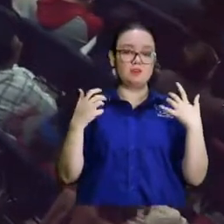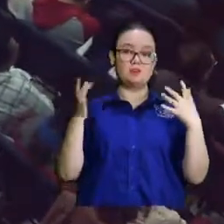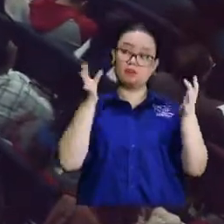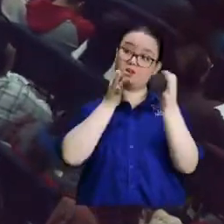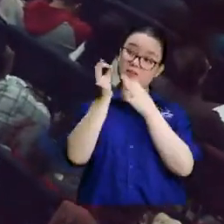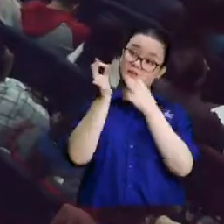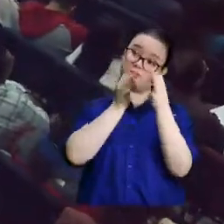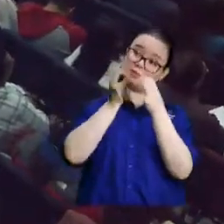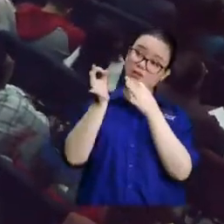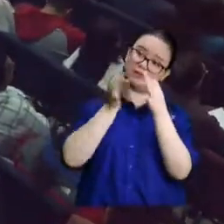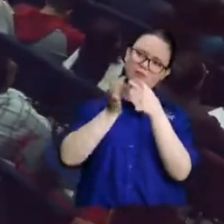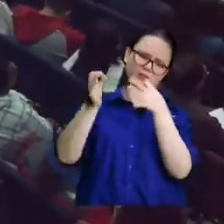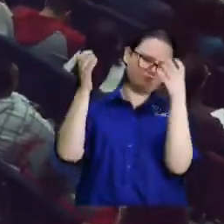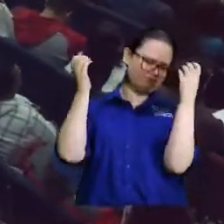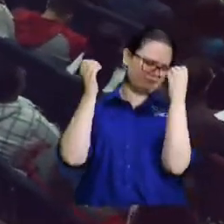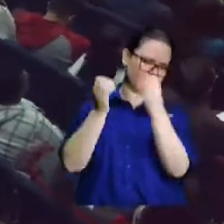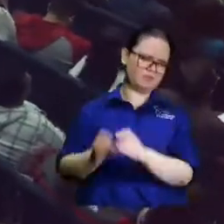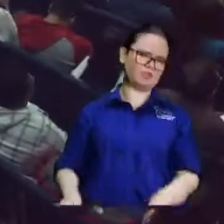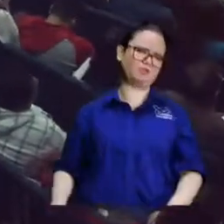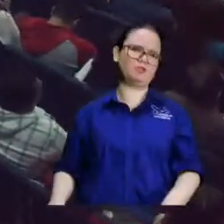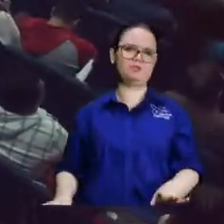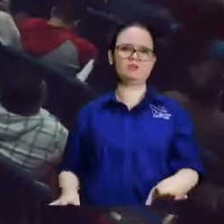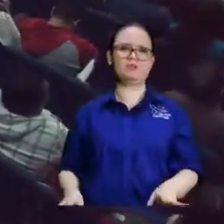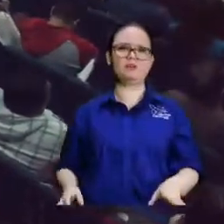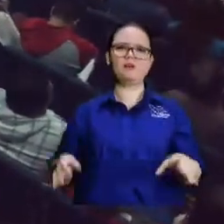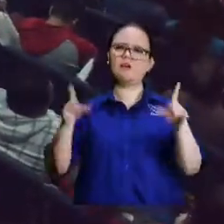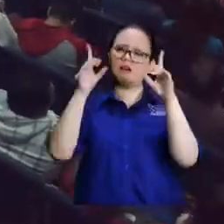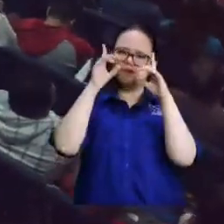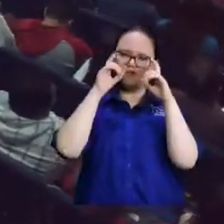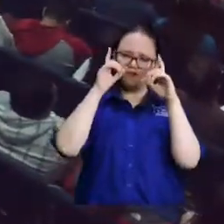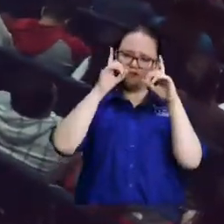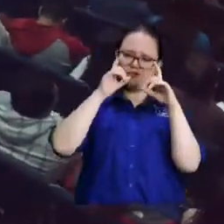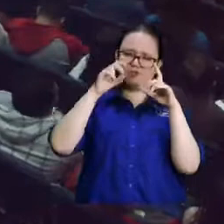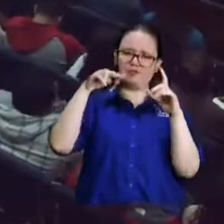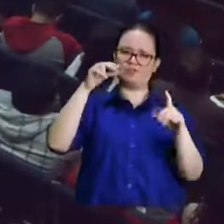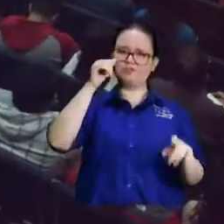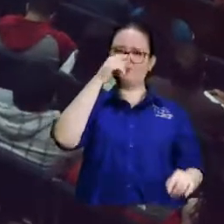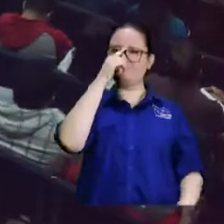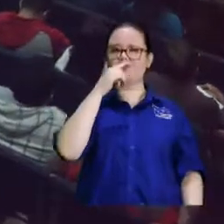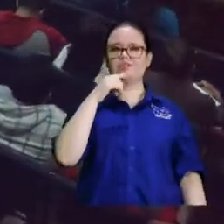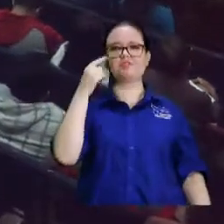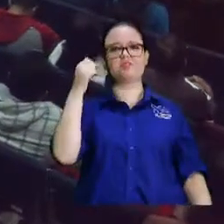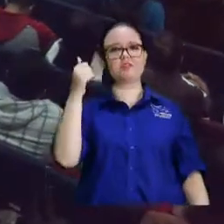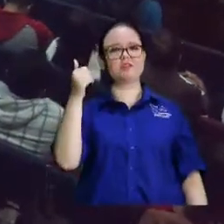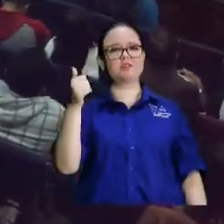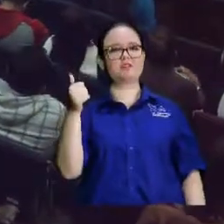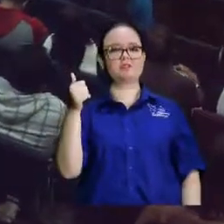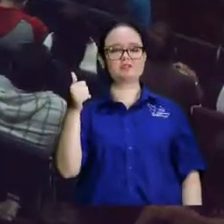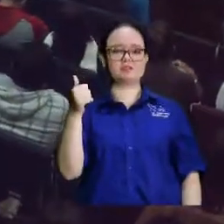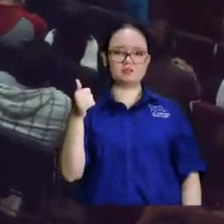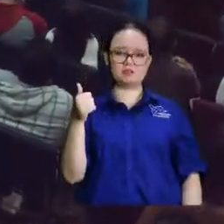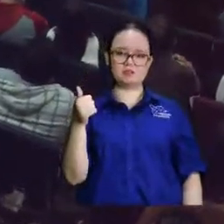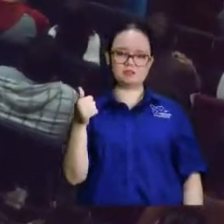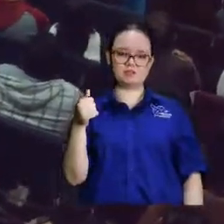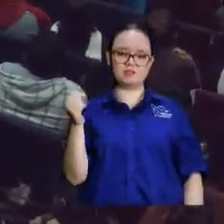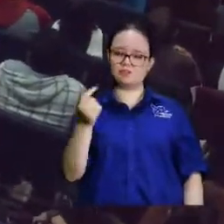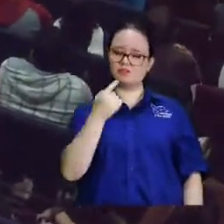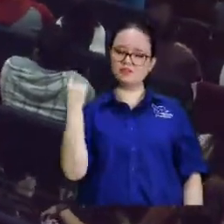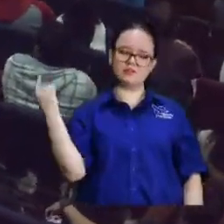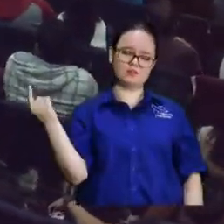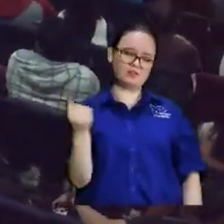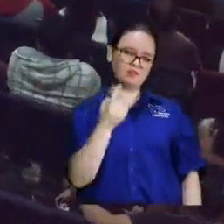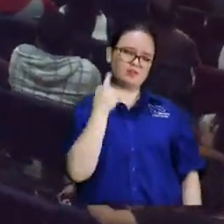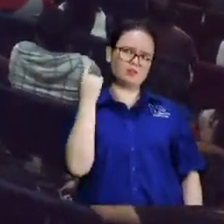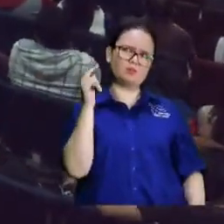y eso no es tanto lo que me preocupa porque científicamente las fotos de la NASA no la NASA está en una conspiración y quiere engañar a toda la humanidad